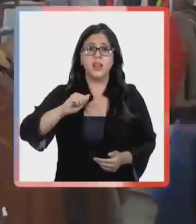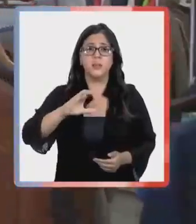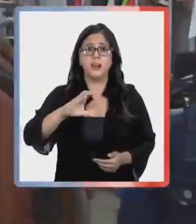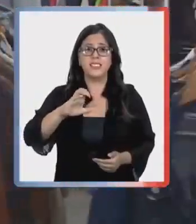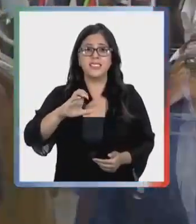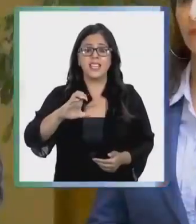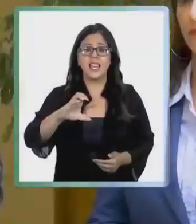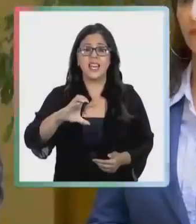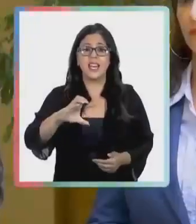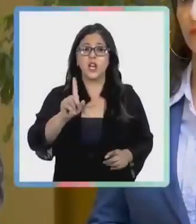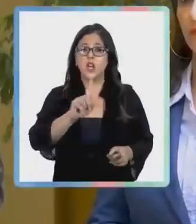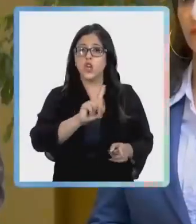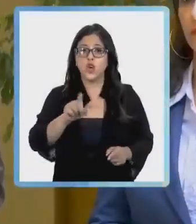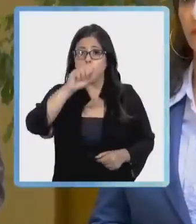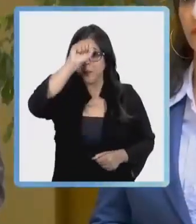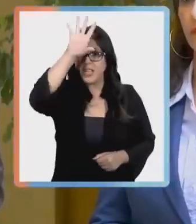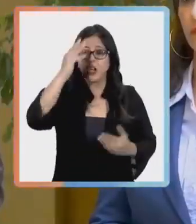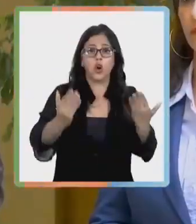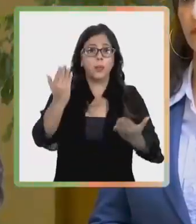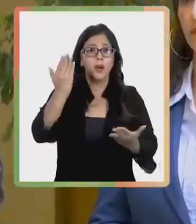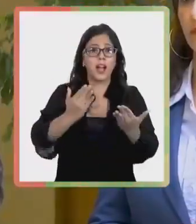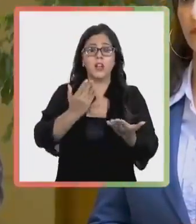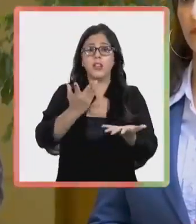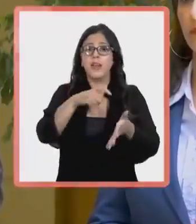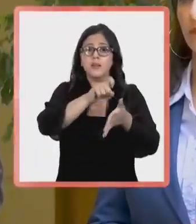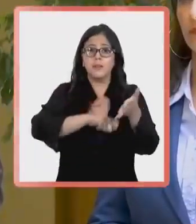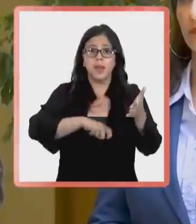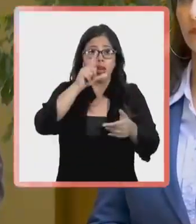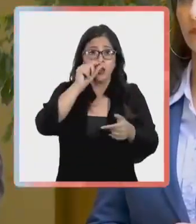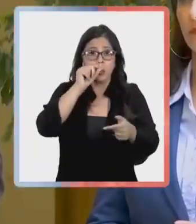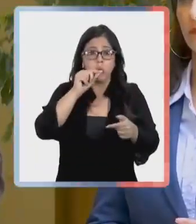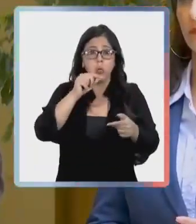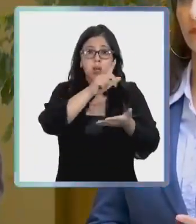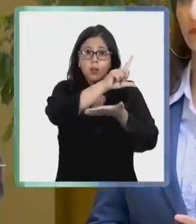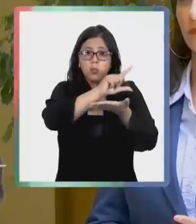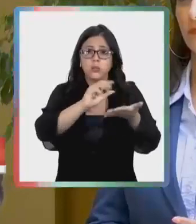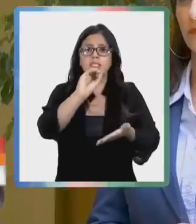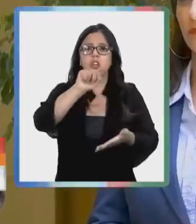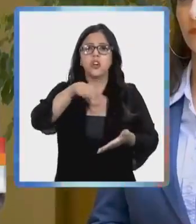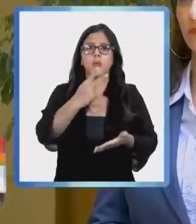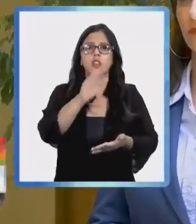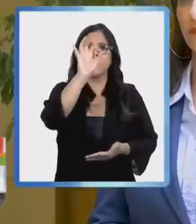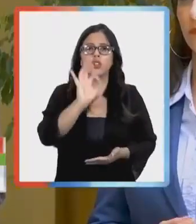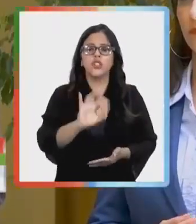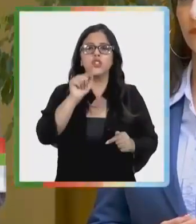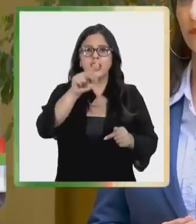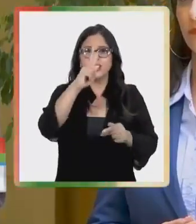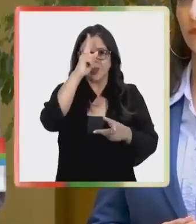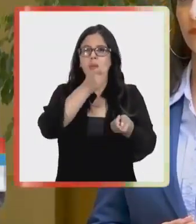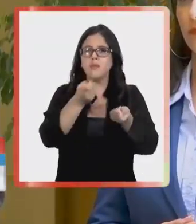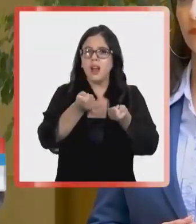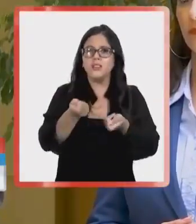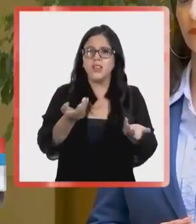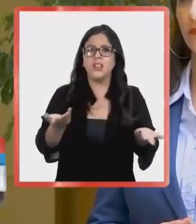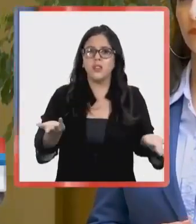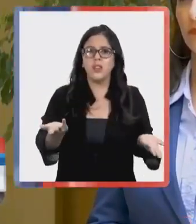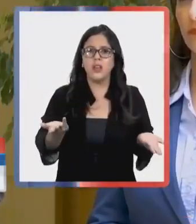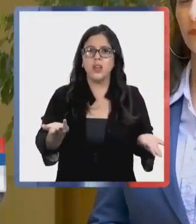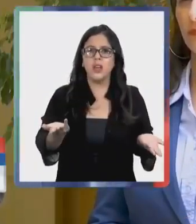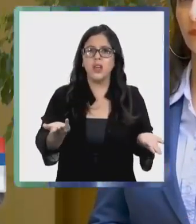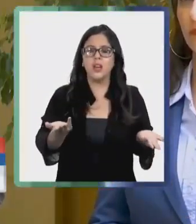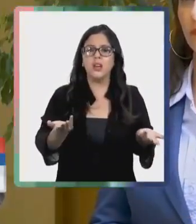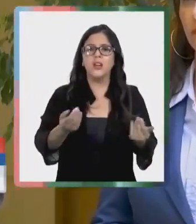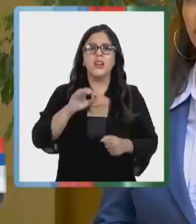el IMASEC no minero desestacionalizado comparado con el mes de octubre, tenemos esta caída de 0,2%, que es muy